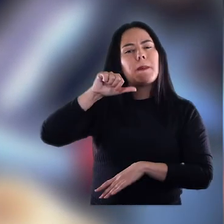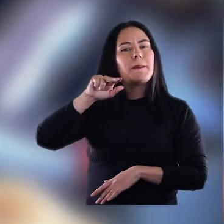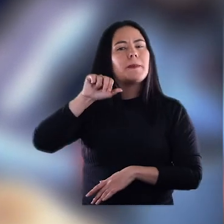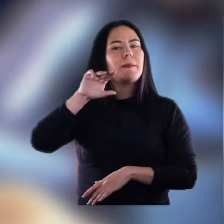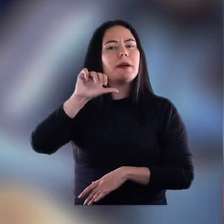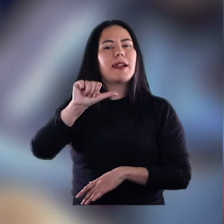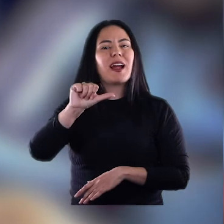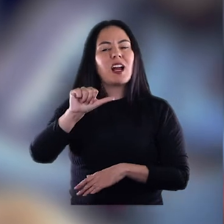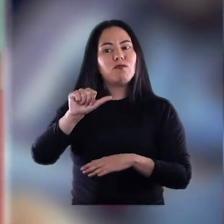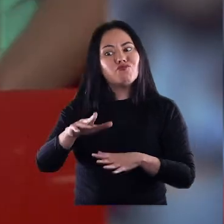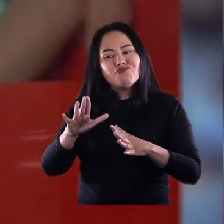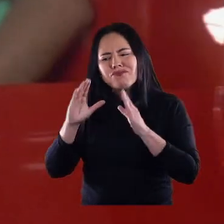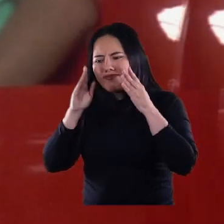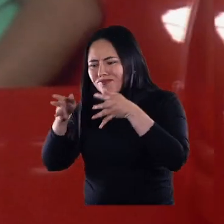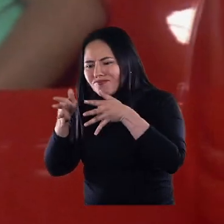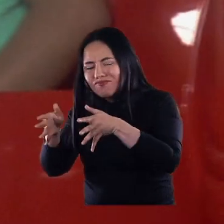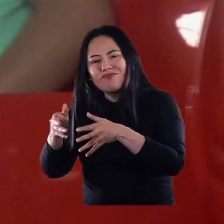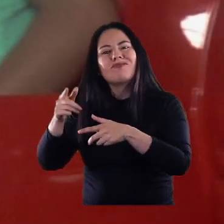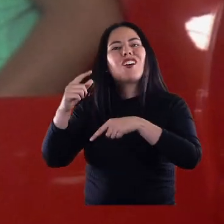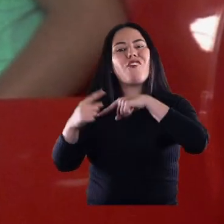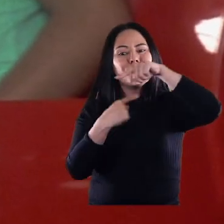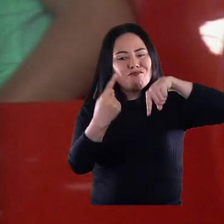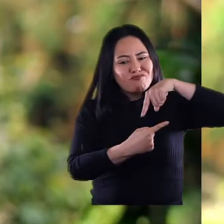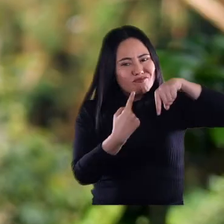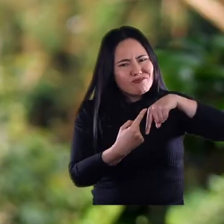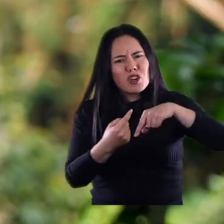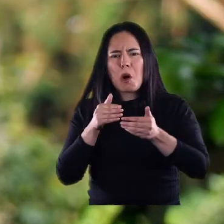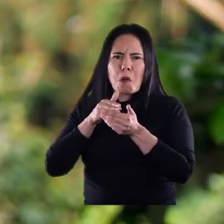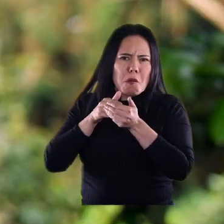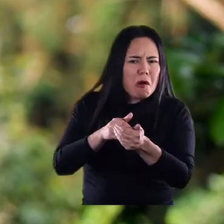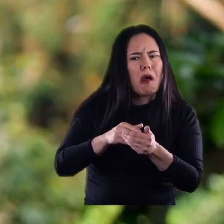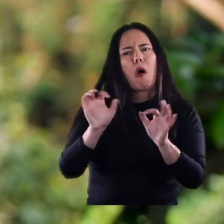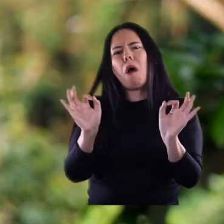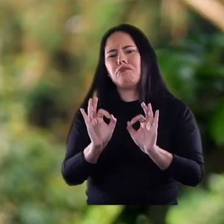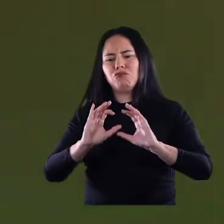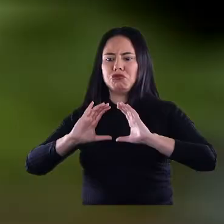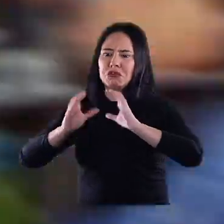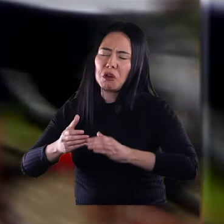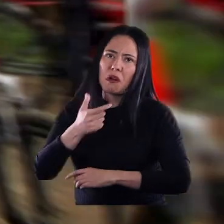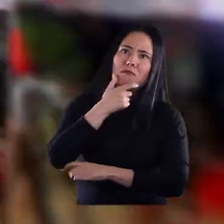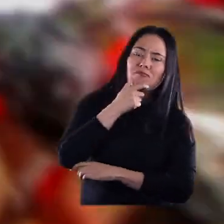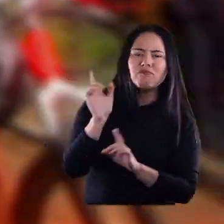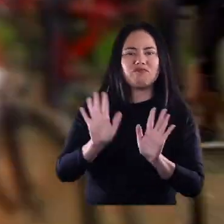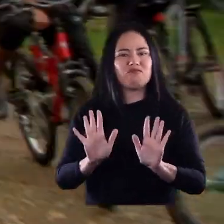La cátedra de turismo y la formación en turismo no se puede hacer desde una guía, no se puede hacer desde un salón de clase.